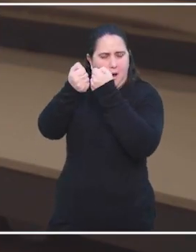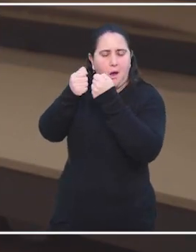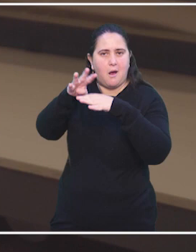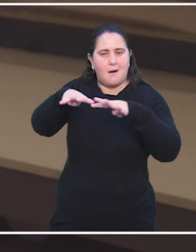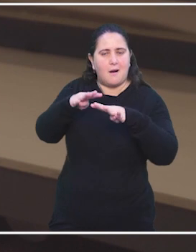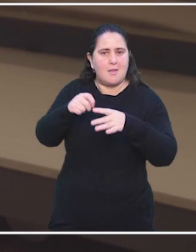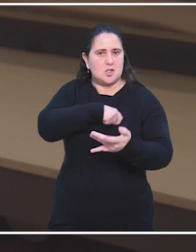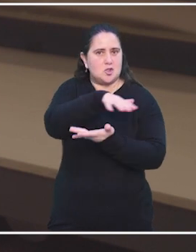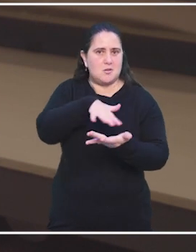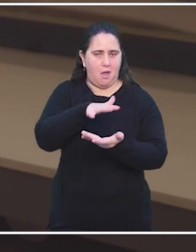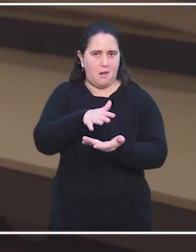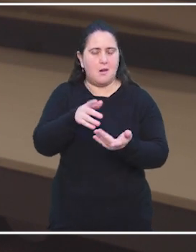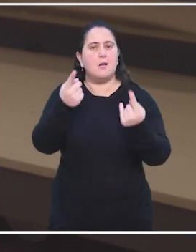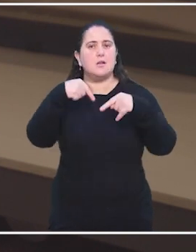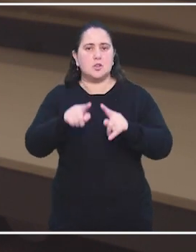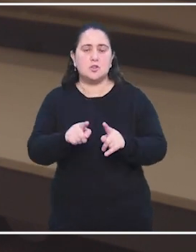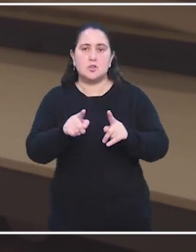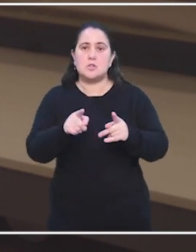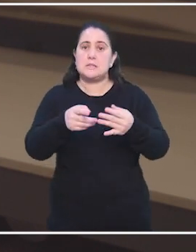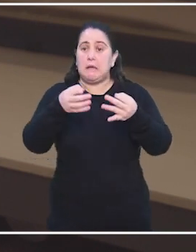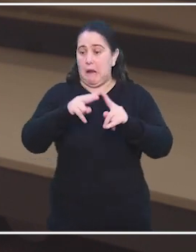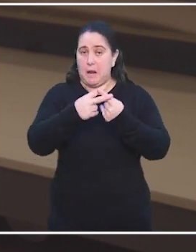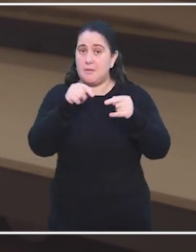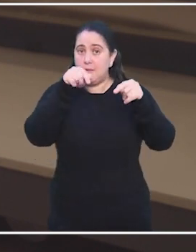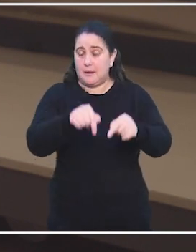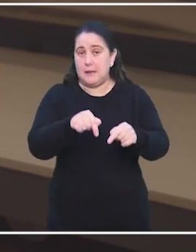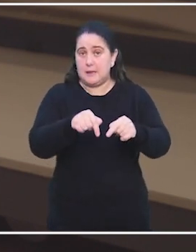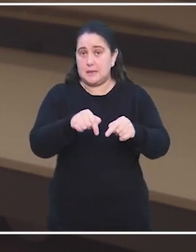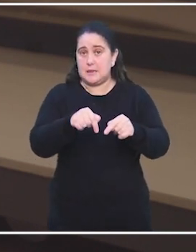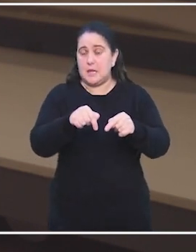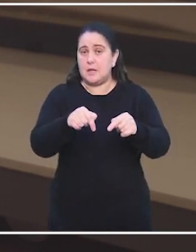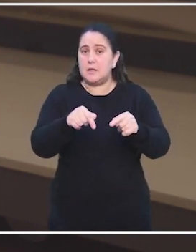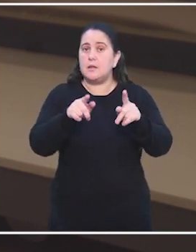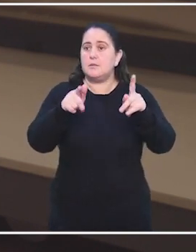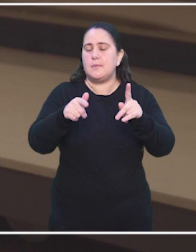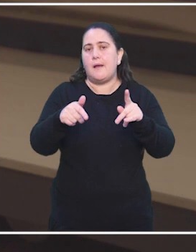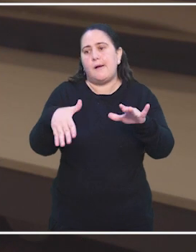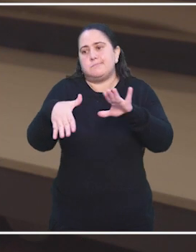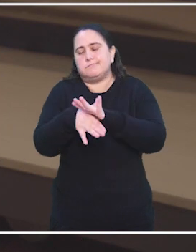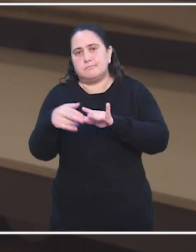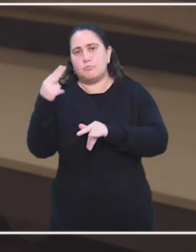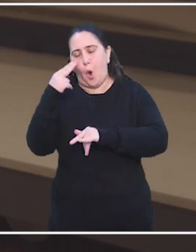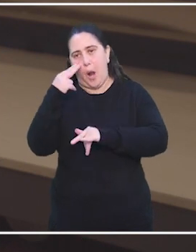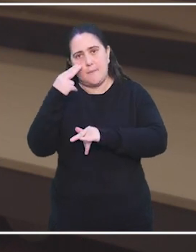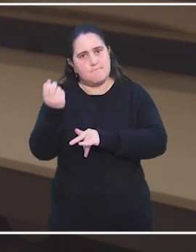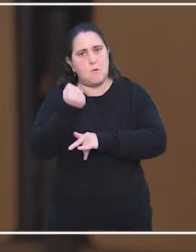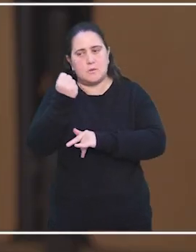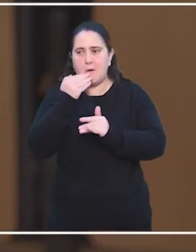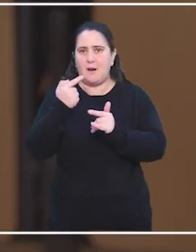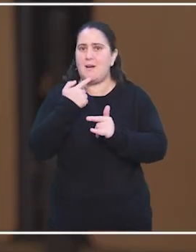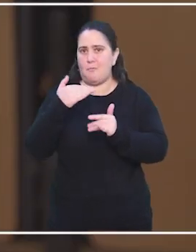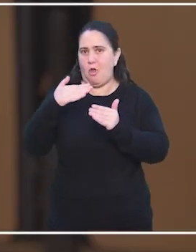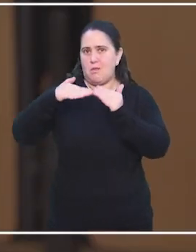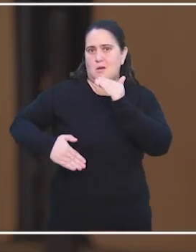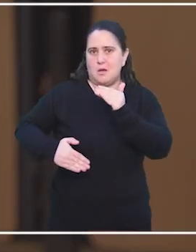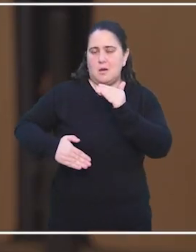sociales. Entonces, esta herramienta combinada con problemas tan fundamentales como la desigualdad